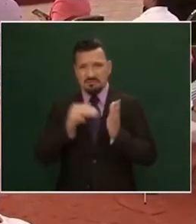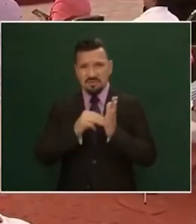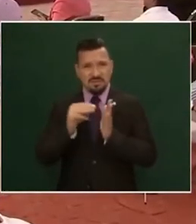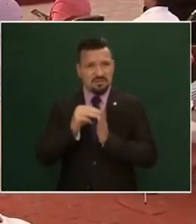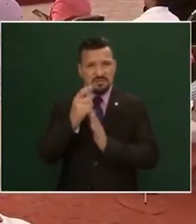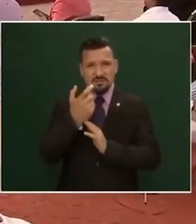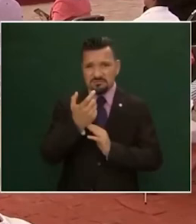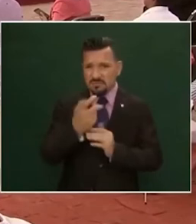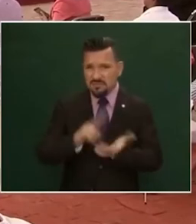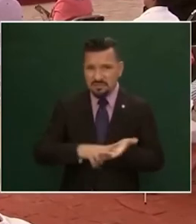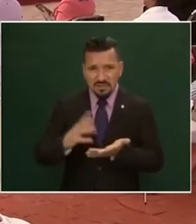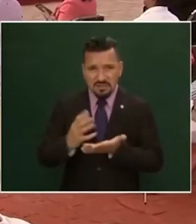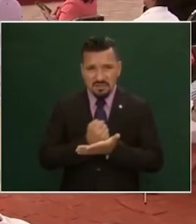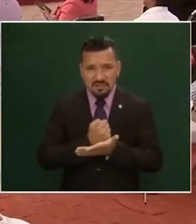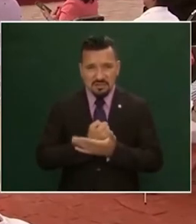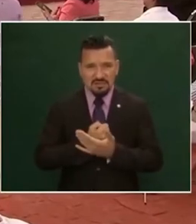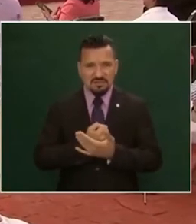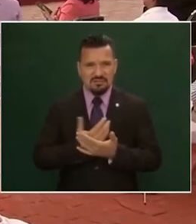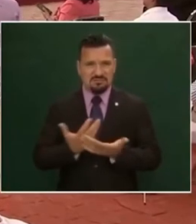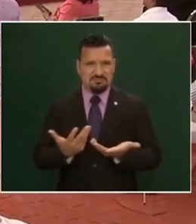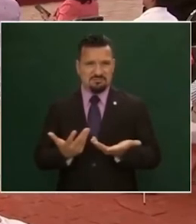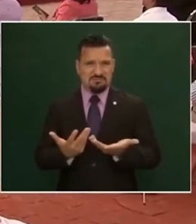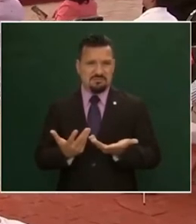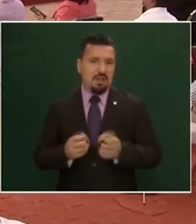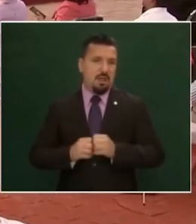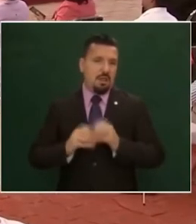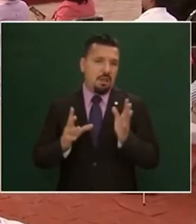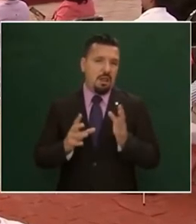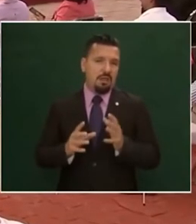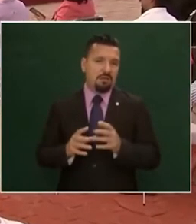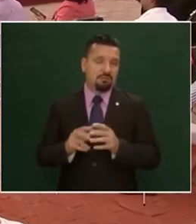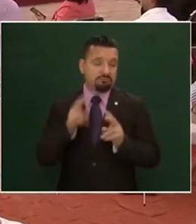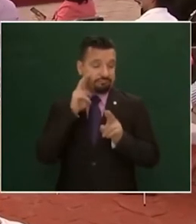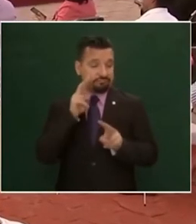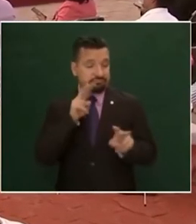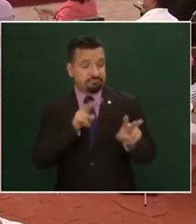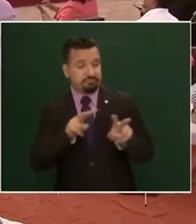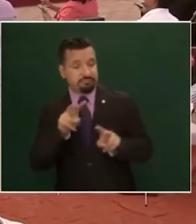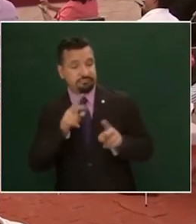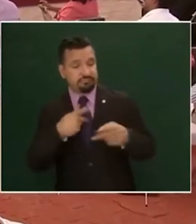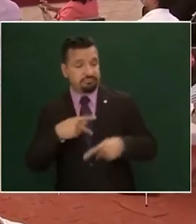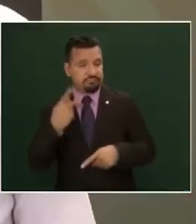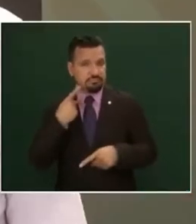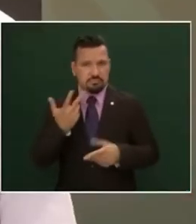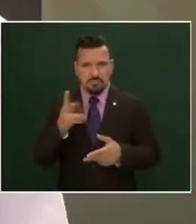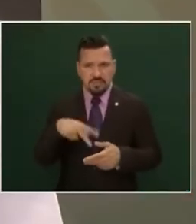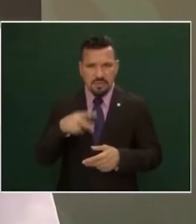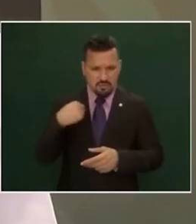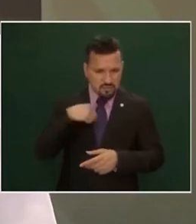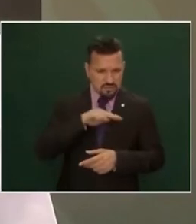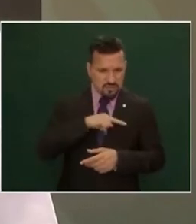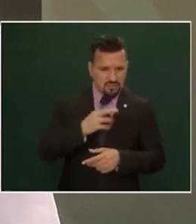que no nos ve con buenos ojos si sacamos la cuenta de cuánto ganamos aquí